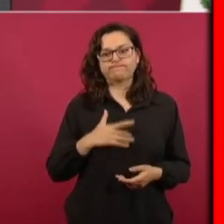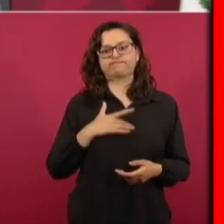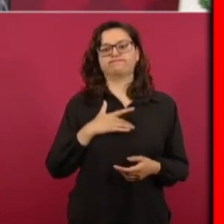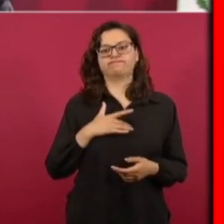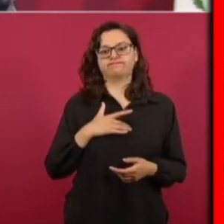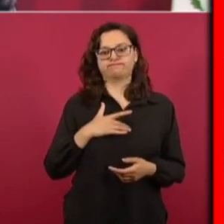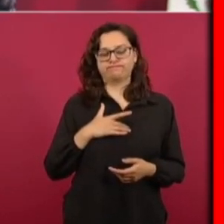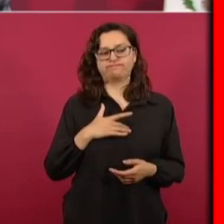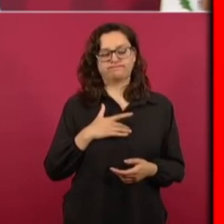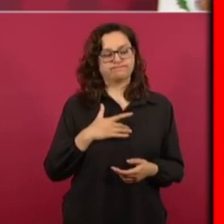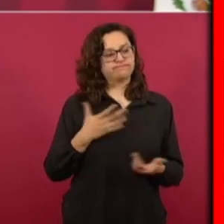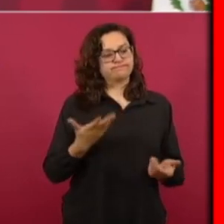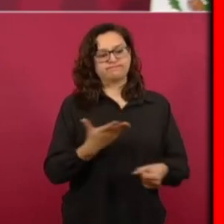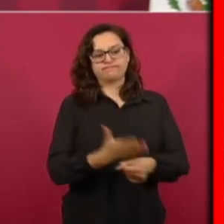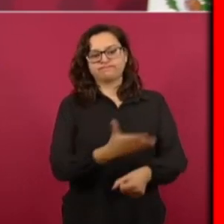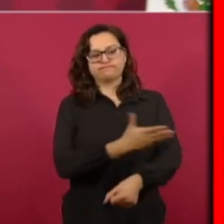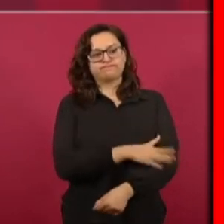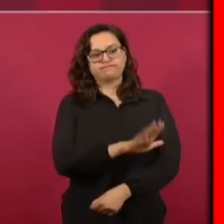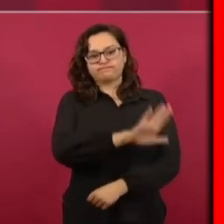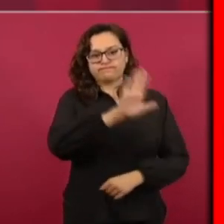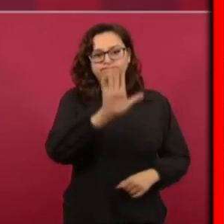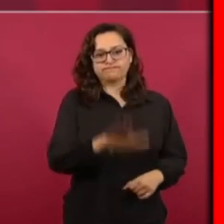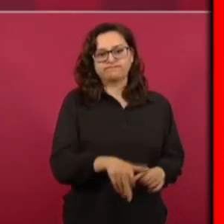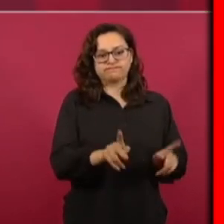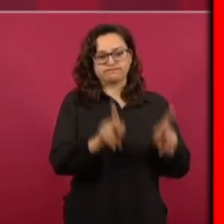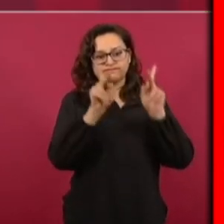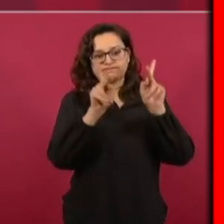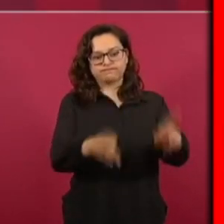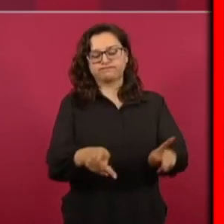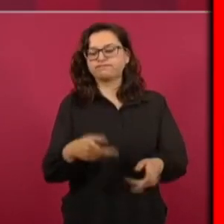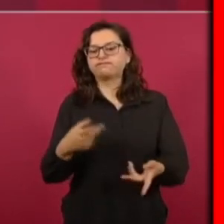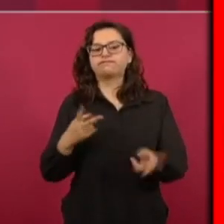un hombre fuerte como era llora